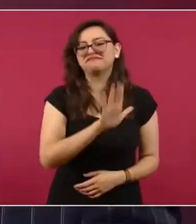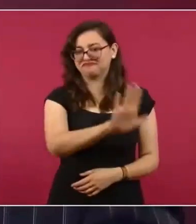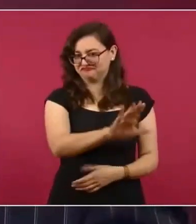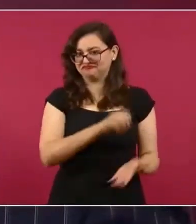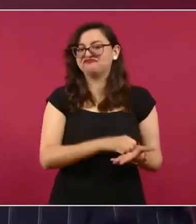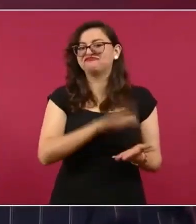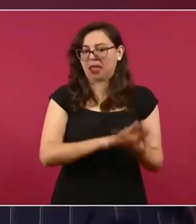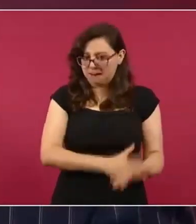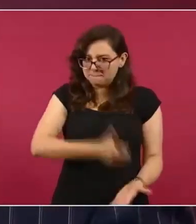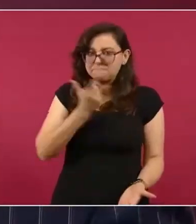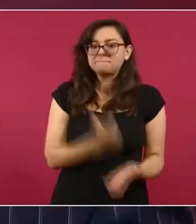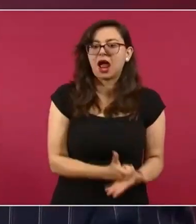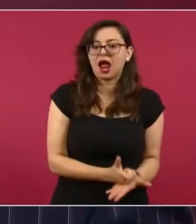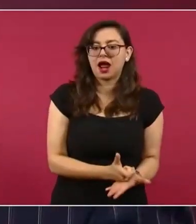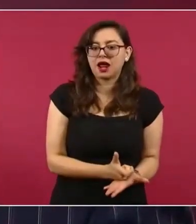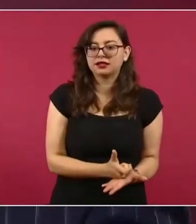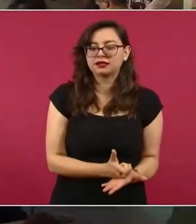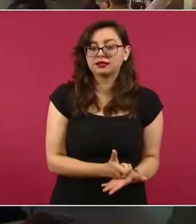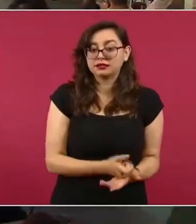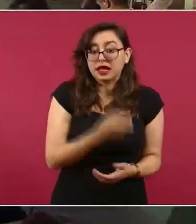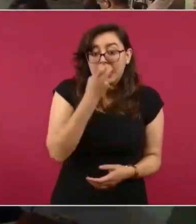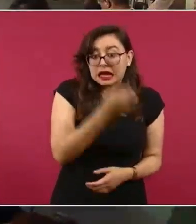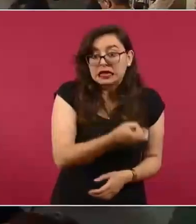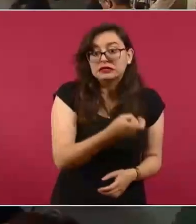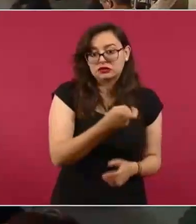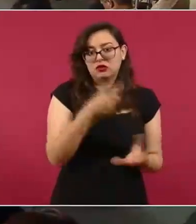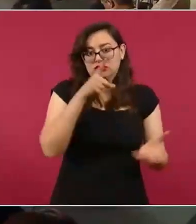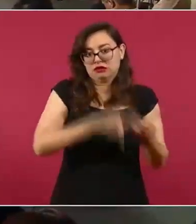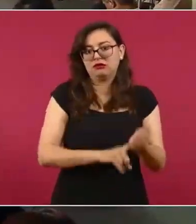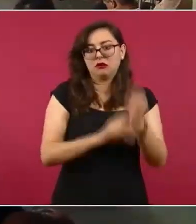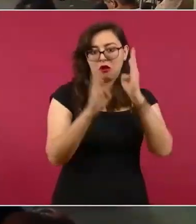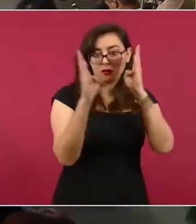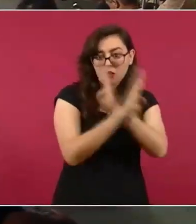durante años.